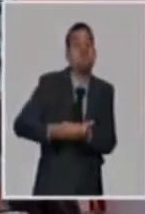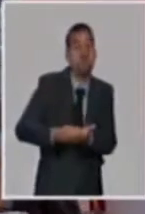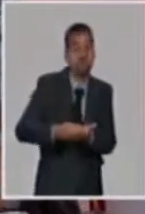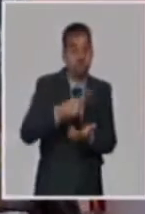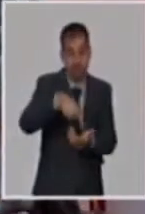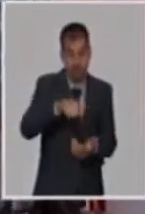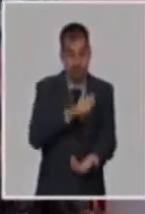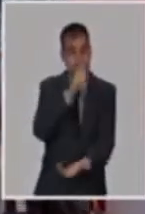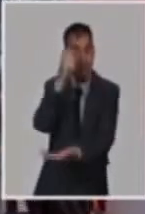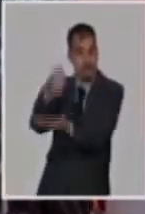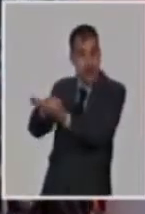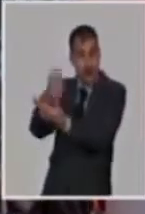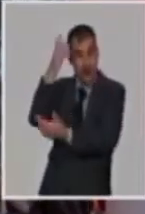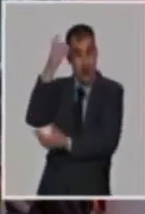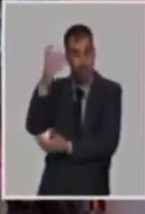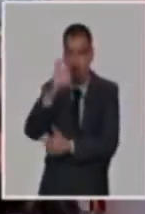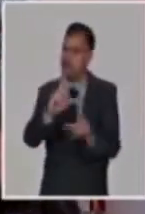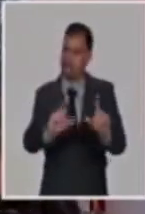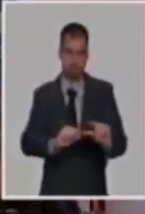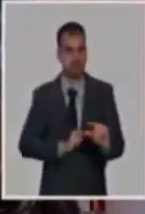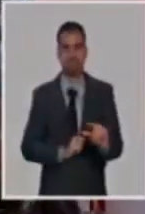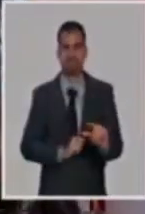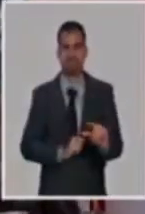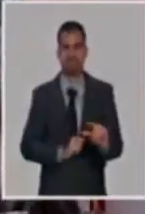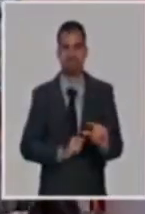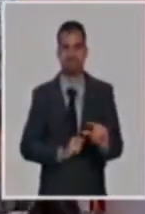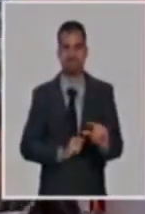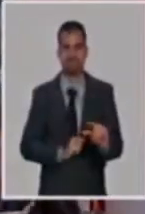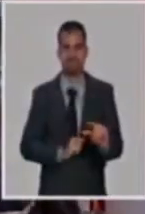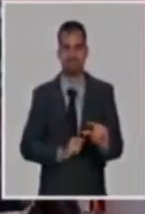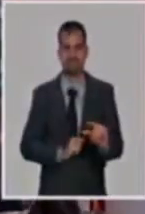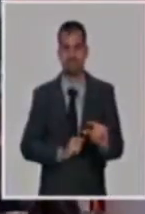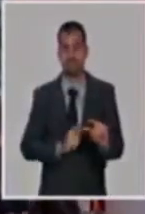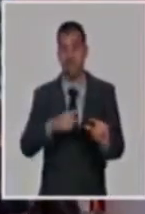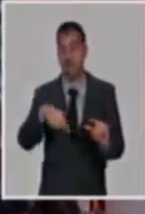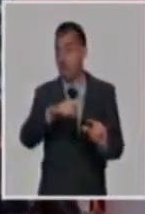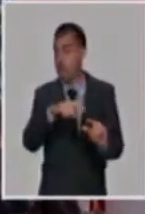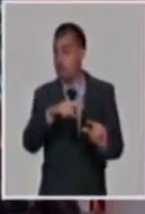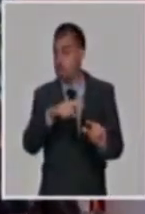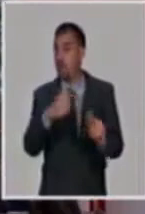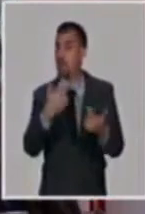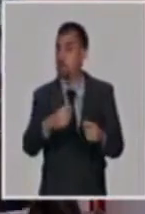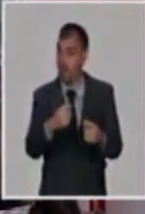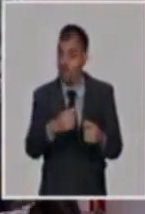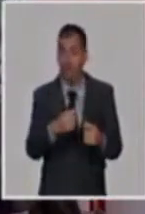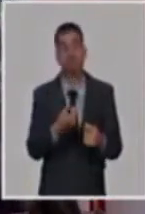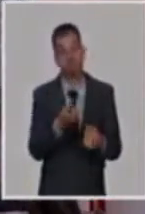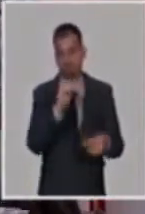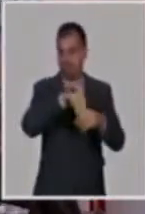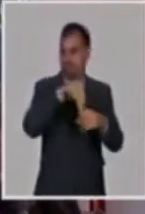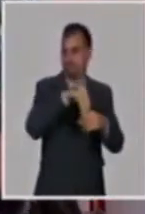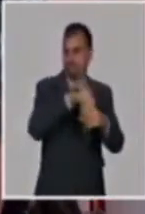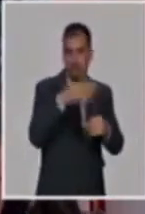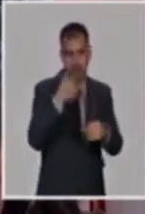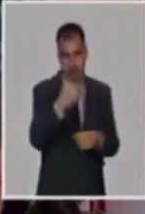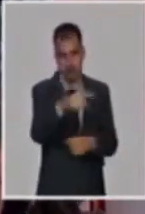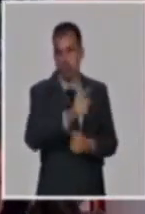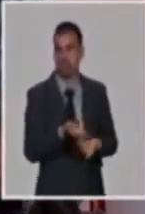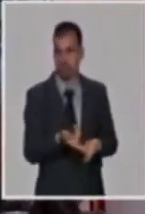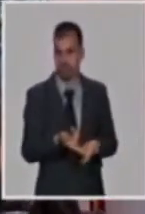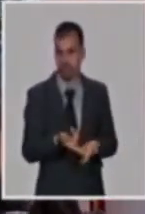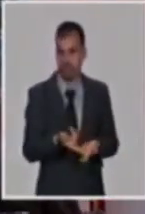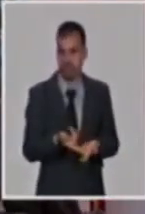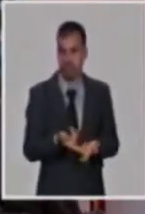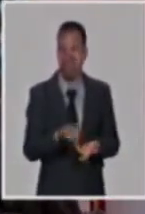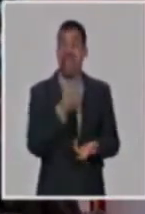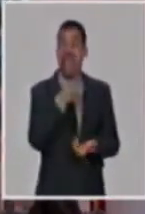decir, que van a pagar menos impuestos. Y eso también tributa a mayor utilidad si somos más eficientes